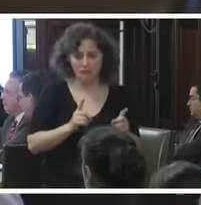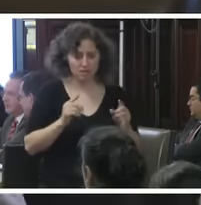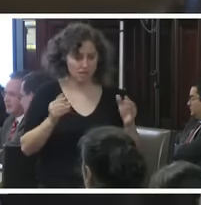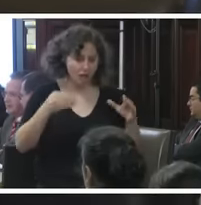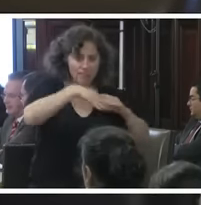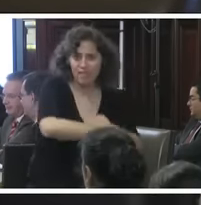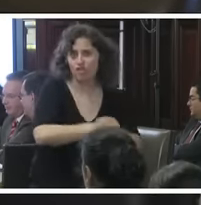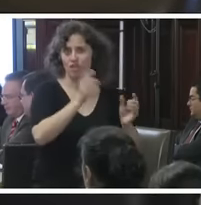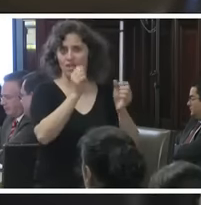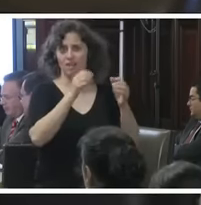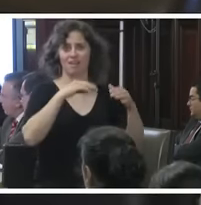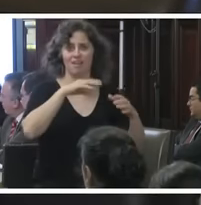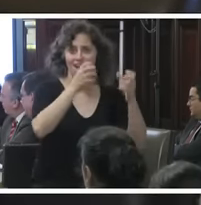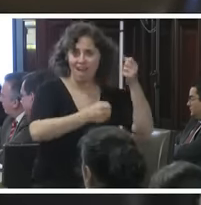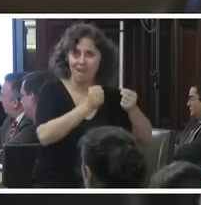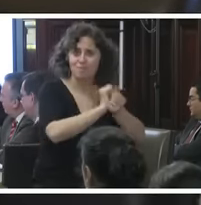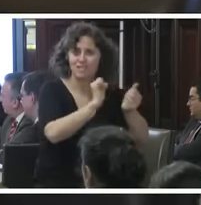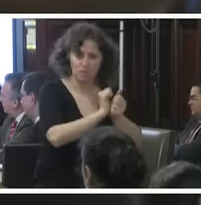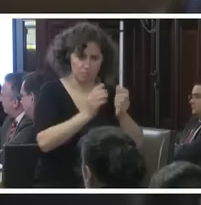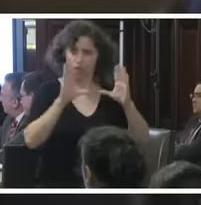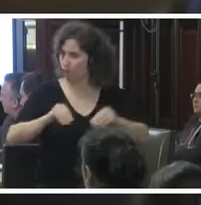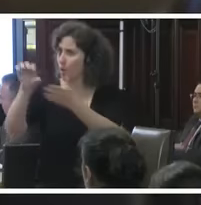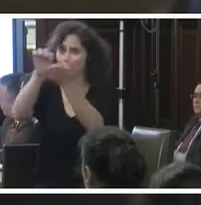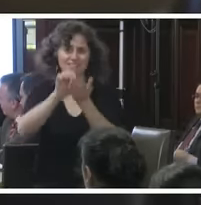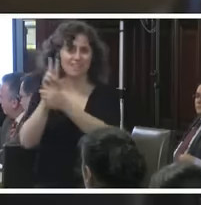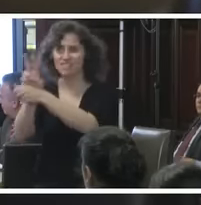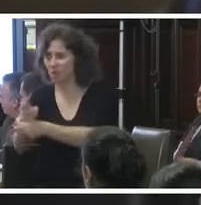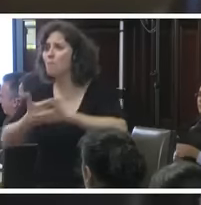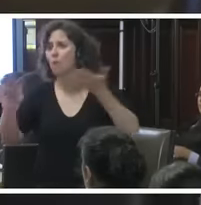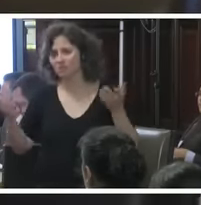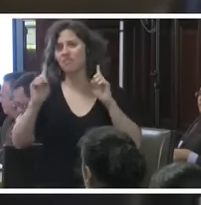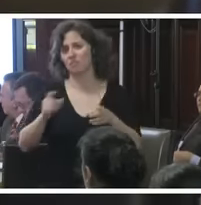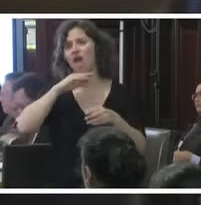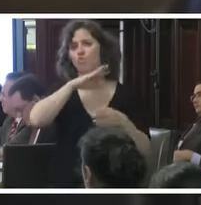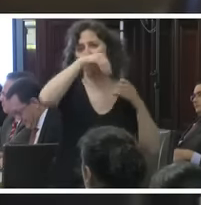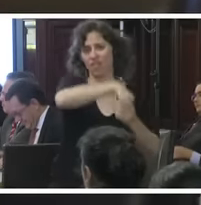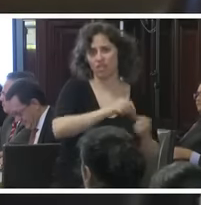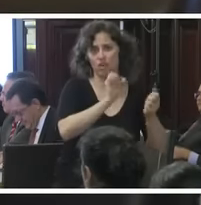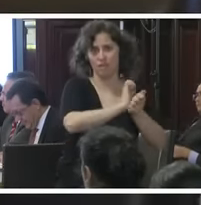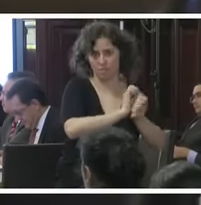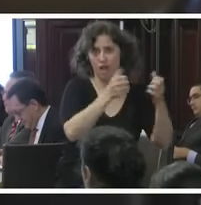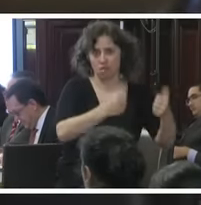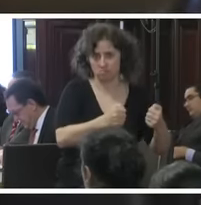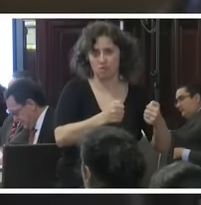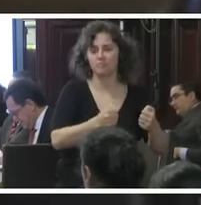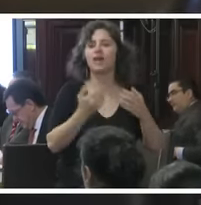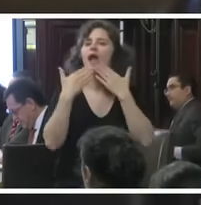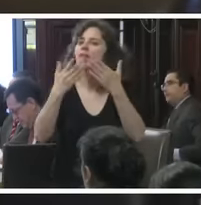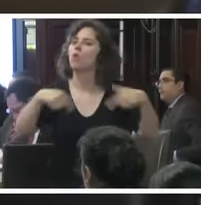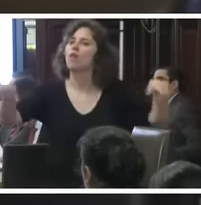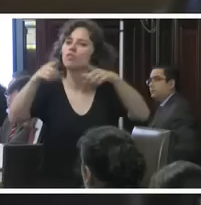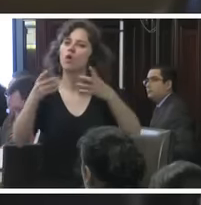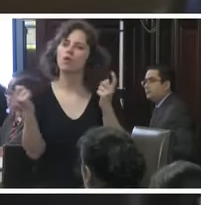prisión. Todos los países que visité me lo han demostrado. Bueno, les agradezco a todos por esta audiencia